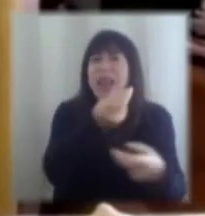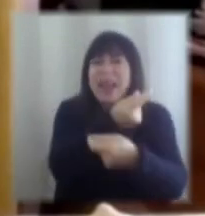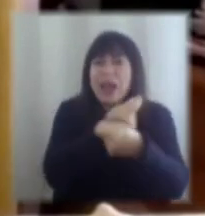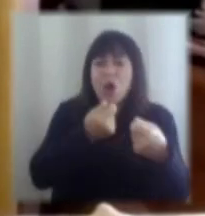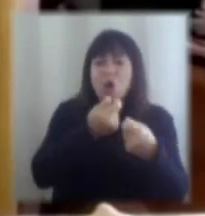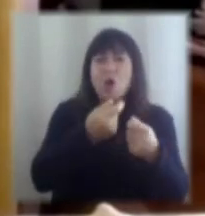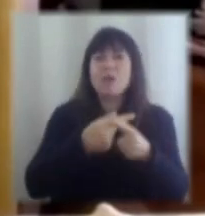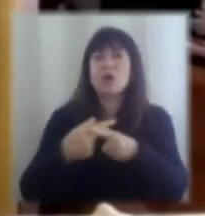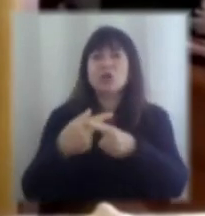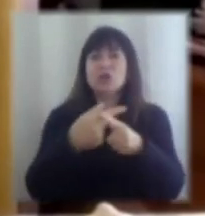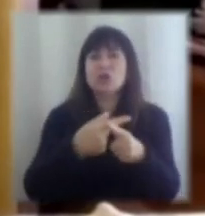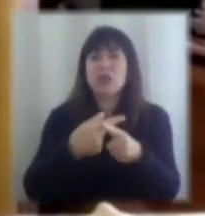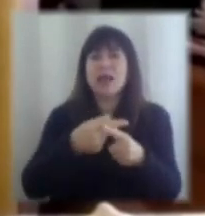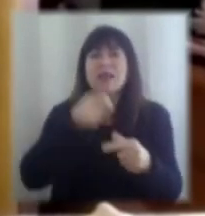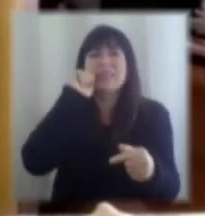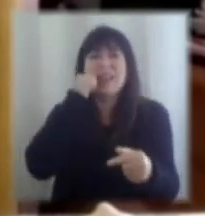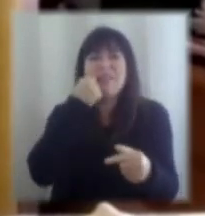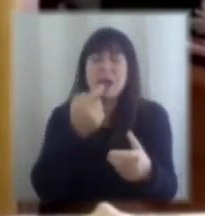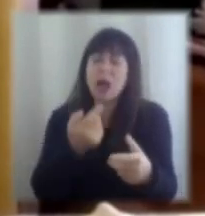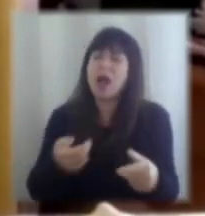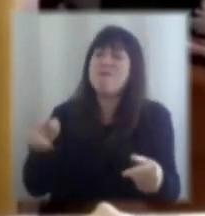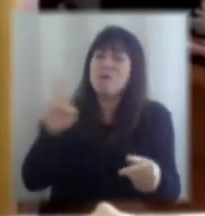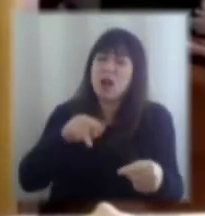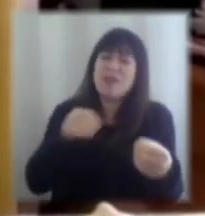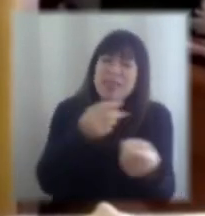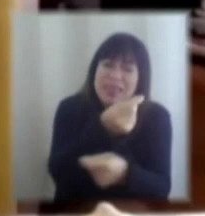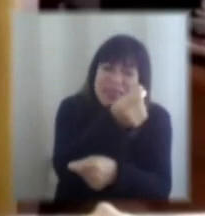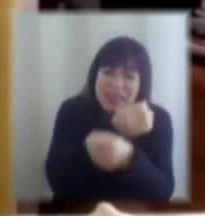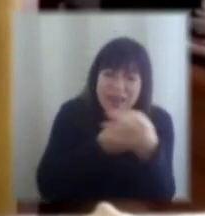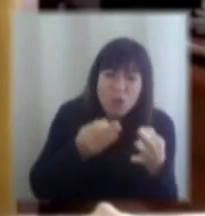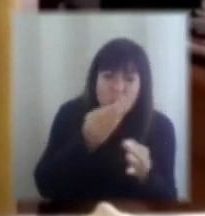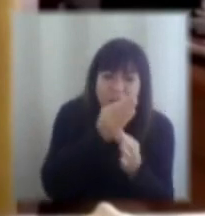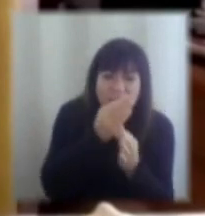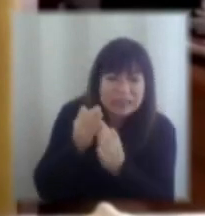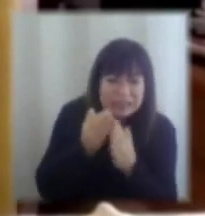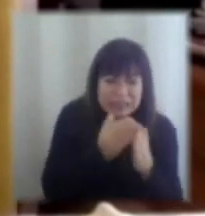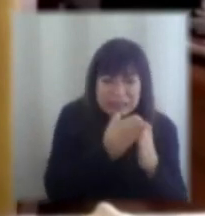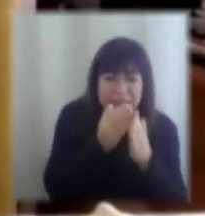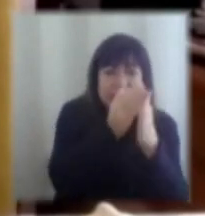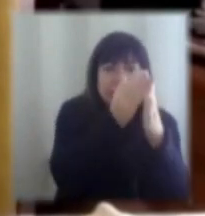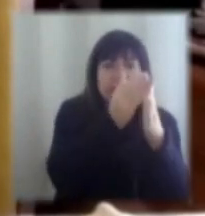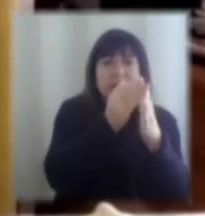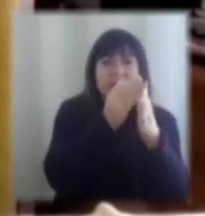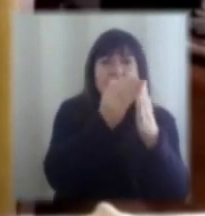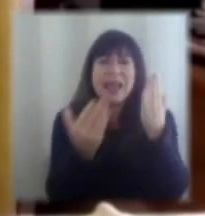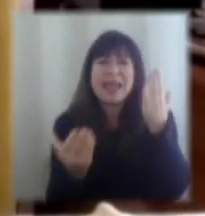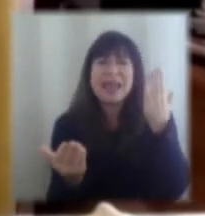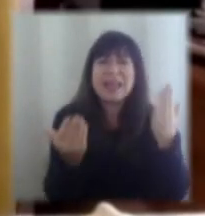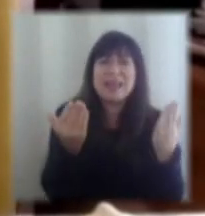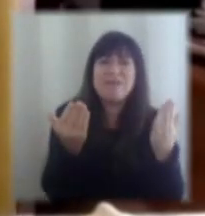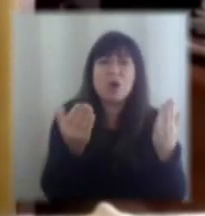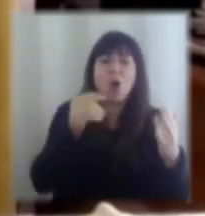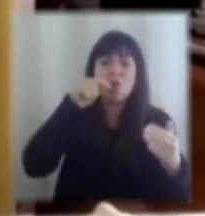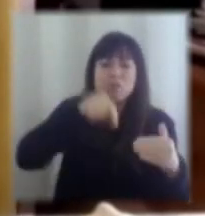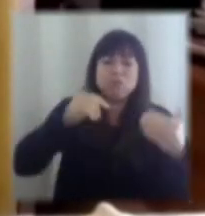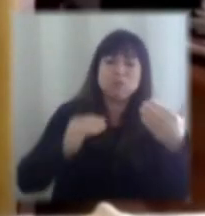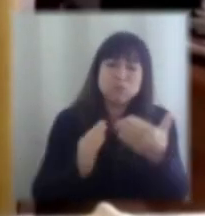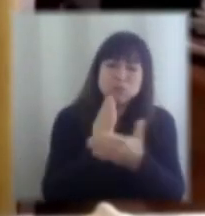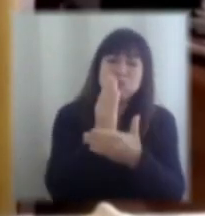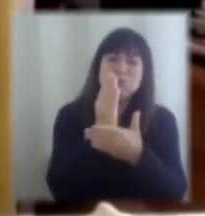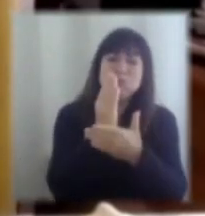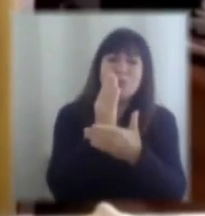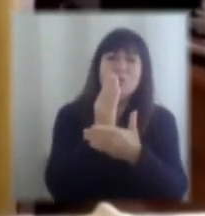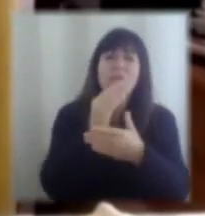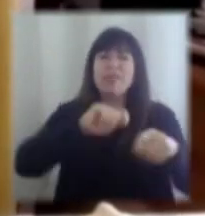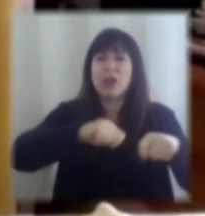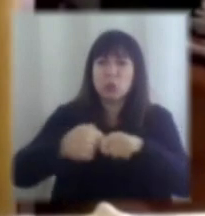y esto redibuja, a mi juicio, de forma muy nítida, el equilibrio o el punto de partida en la cual se va a sentar la discusión.